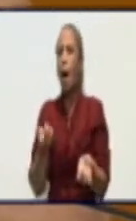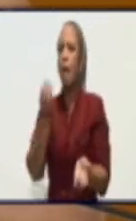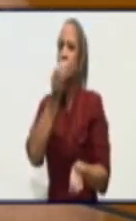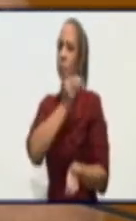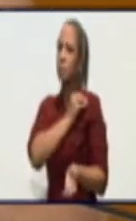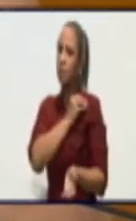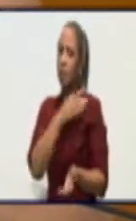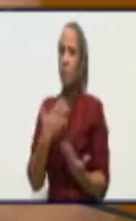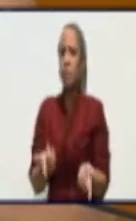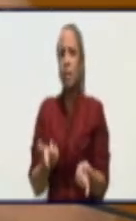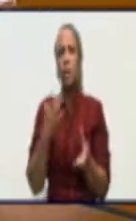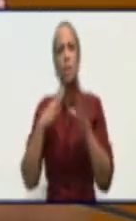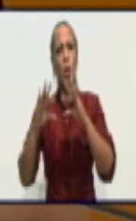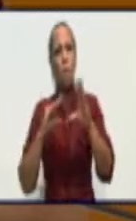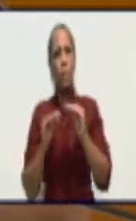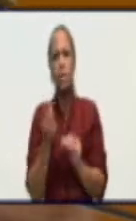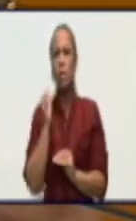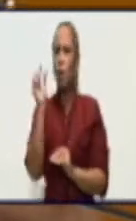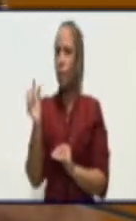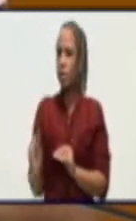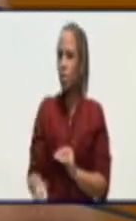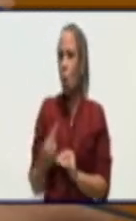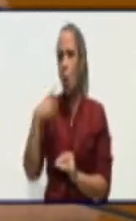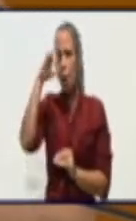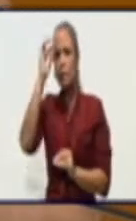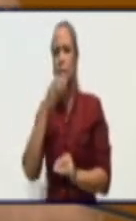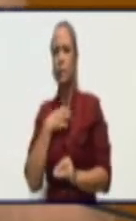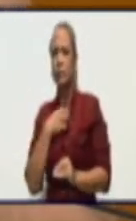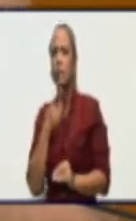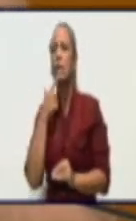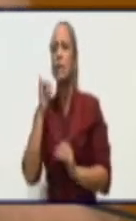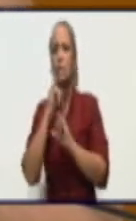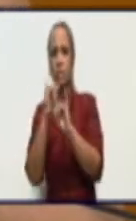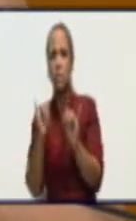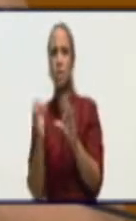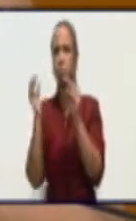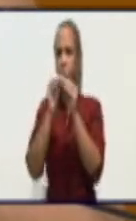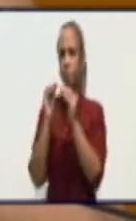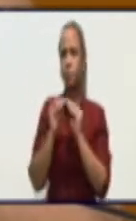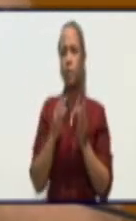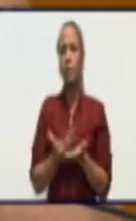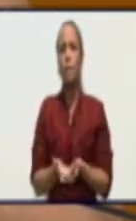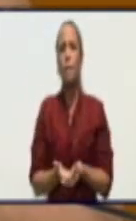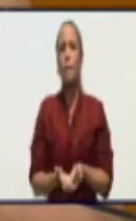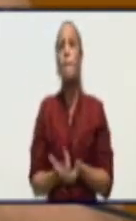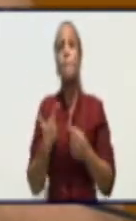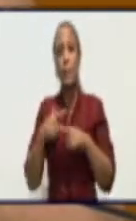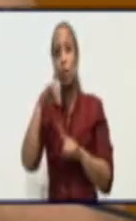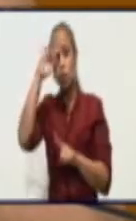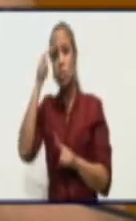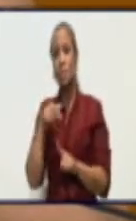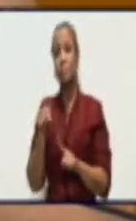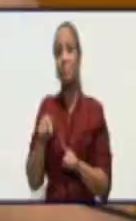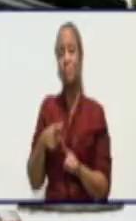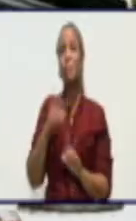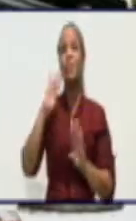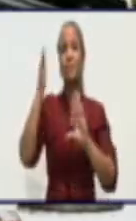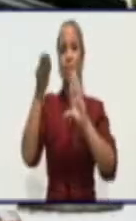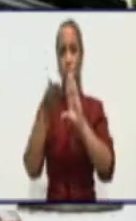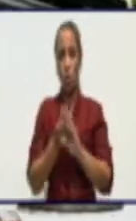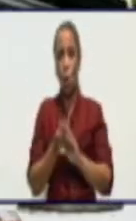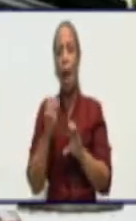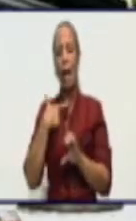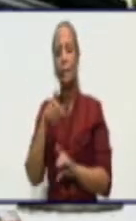se converse con las personas pero lo que está establecido es la sanción y pienso que ahí tenemos que nosotros ser más